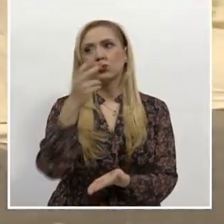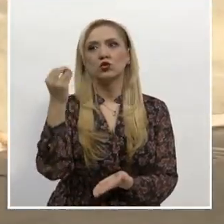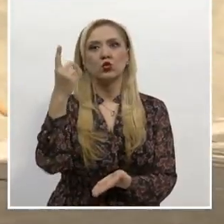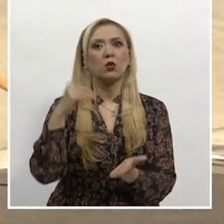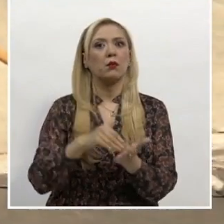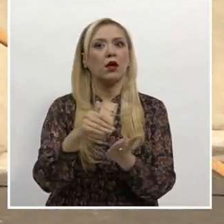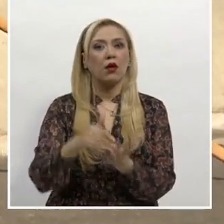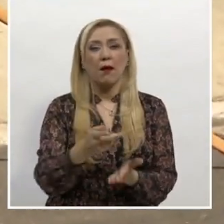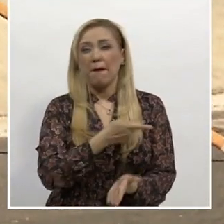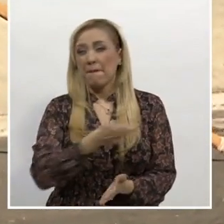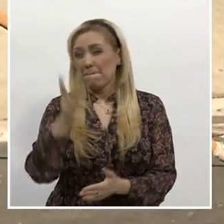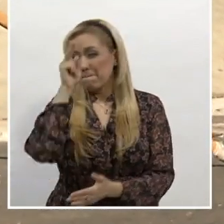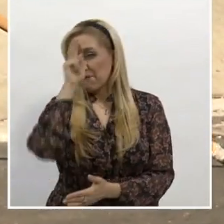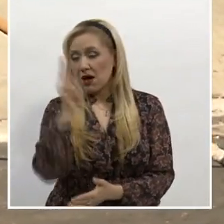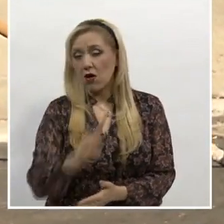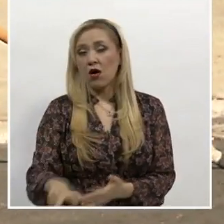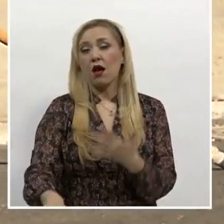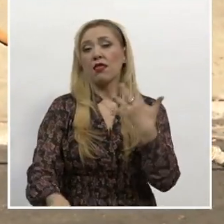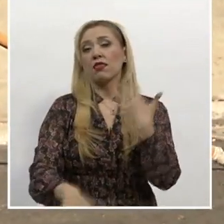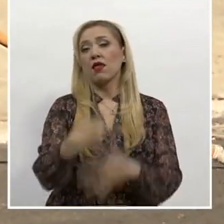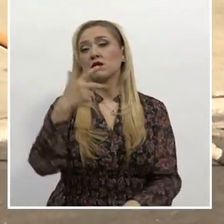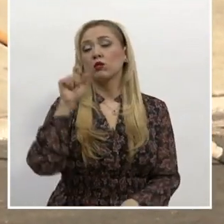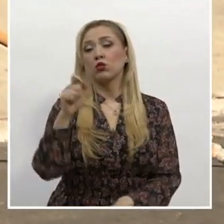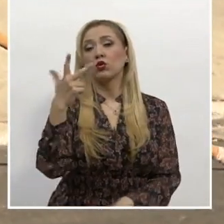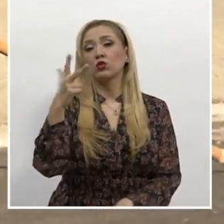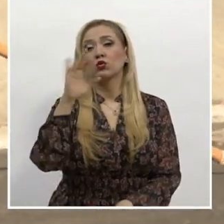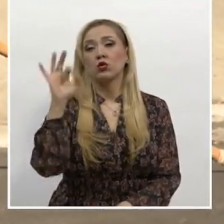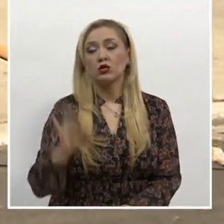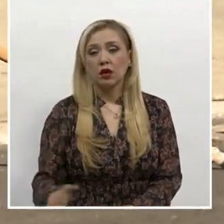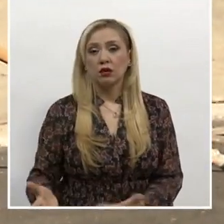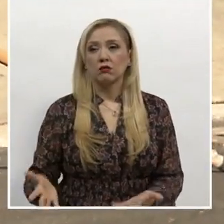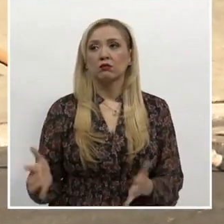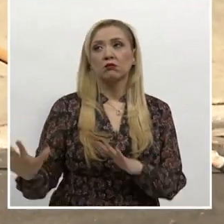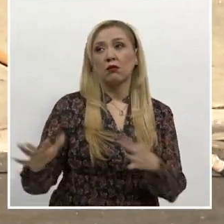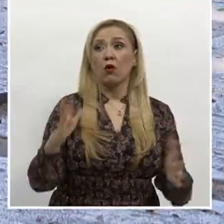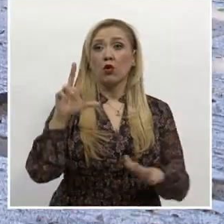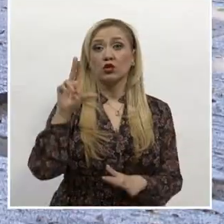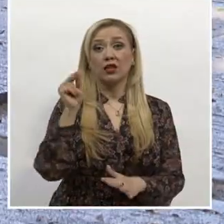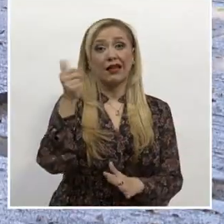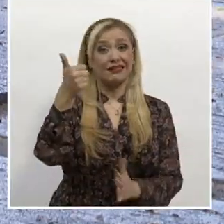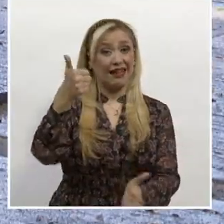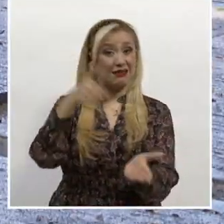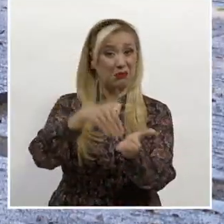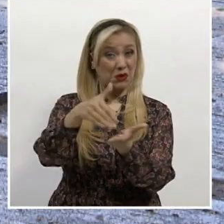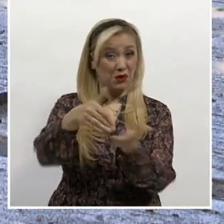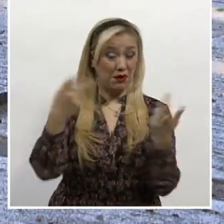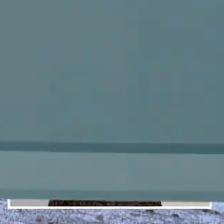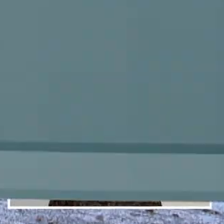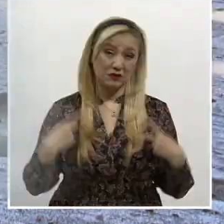en pobreza extrema se encuentra el 13.8%, alrededor de 86 millones de personas.